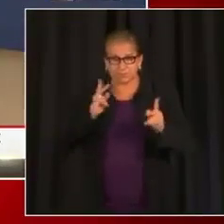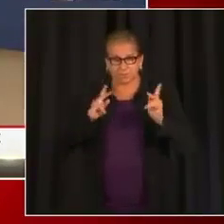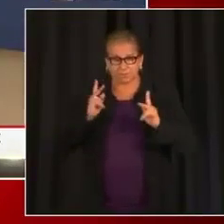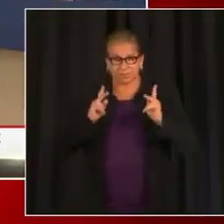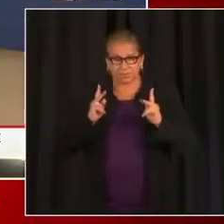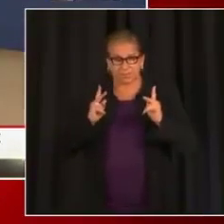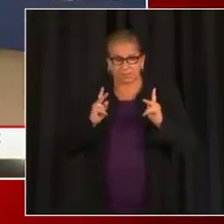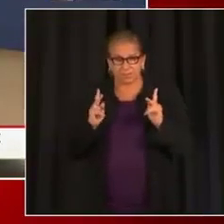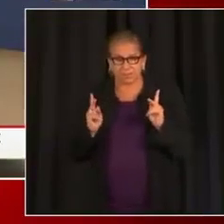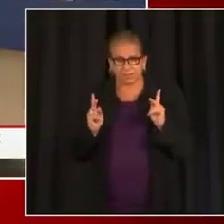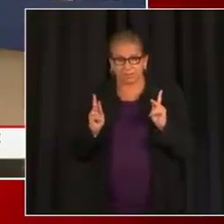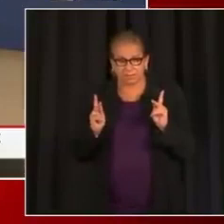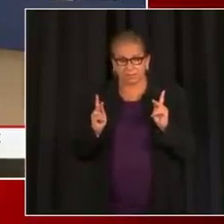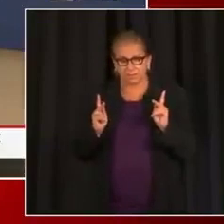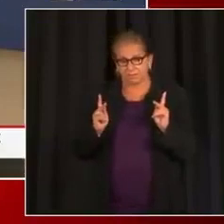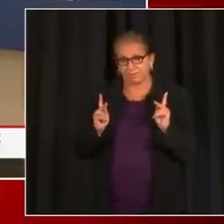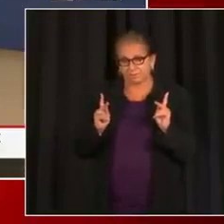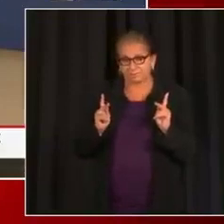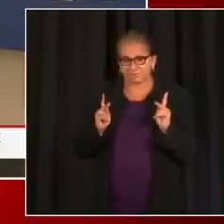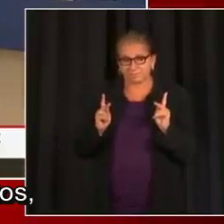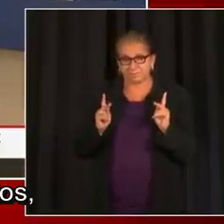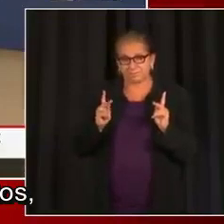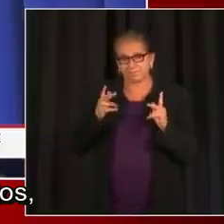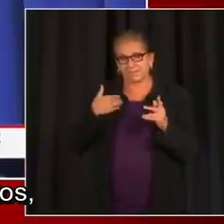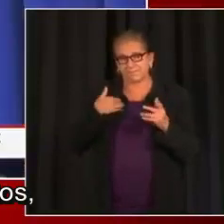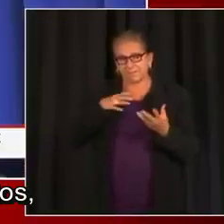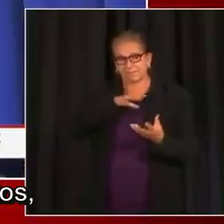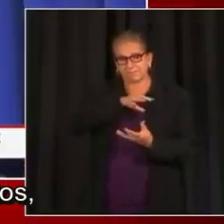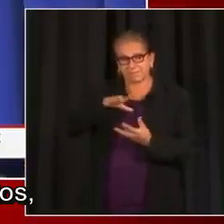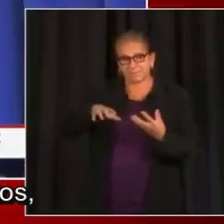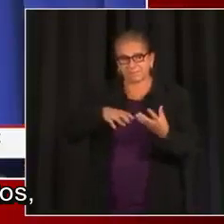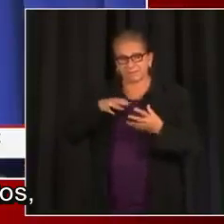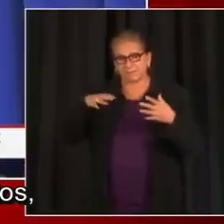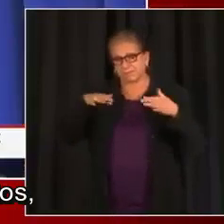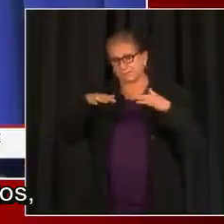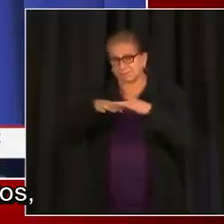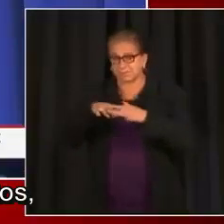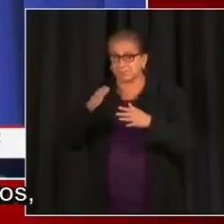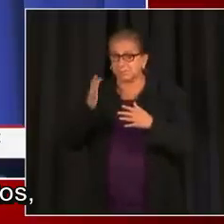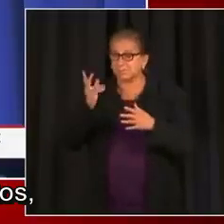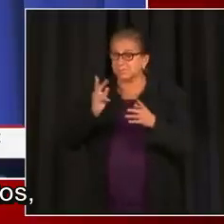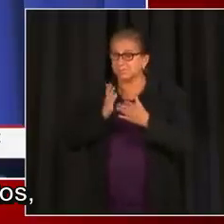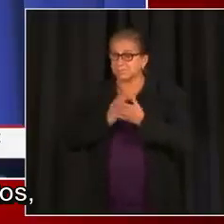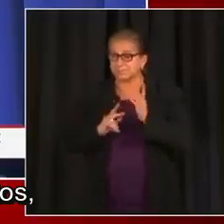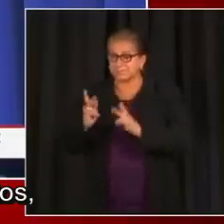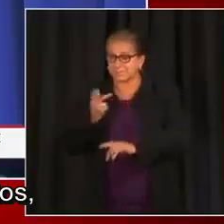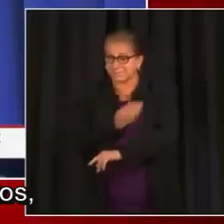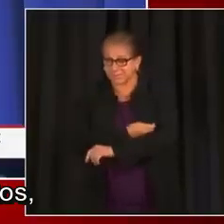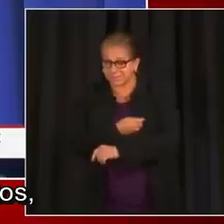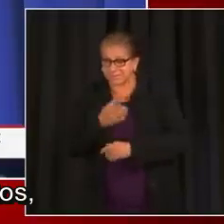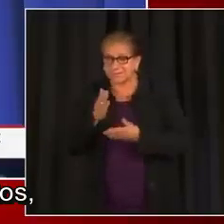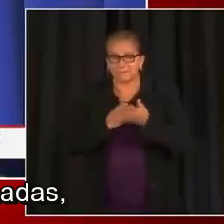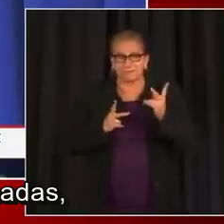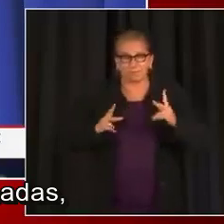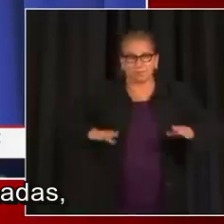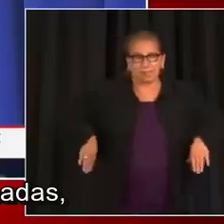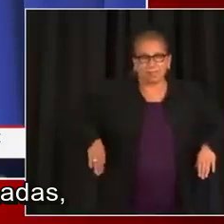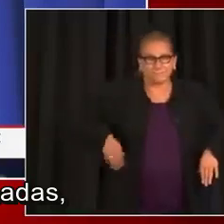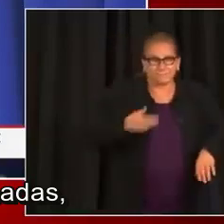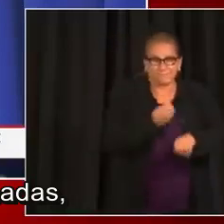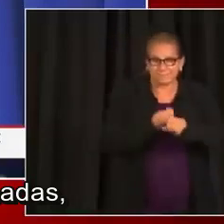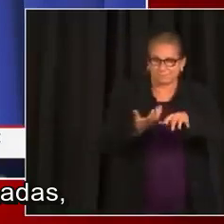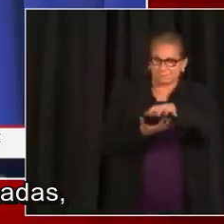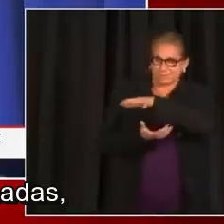animando a las personas cuando tienen reuniones con personas que tienen un estatus mixto, que